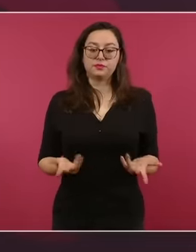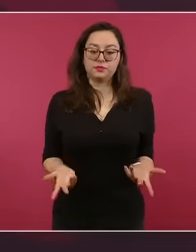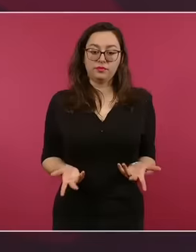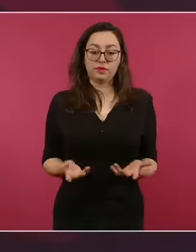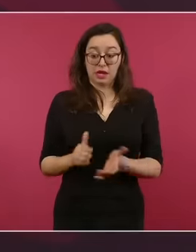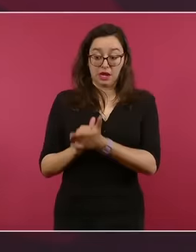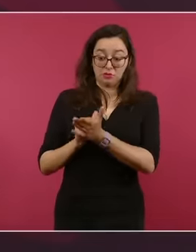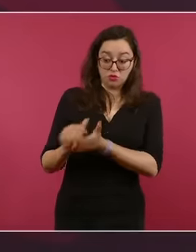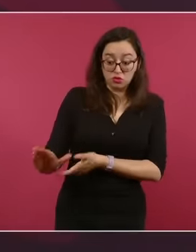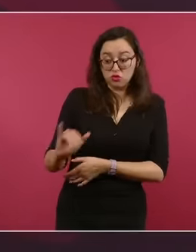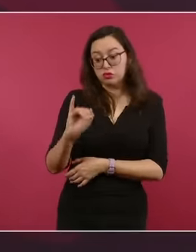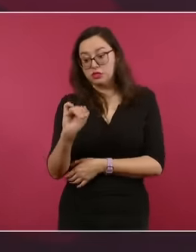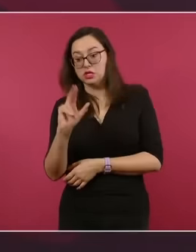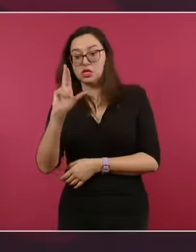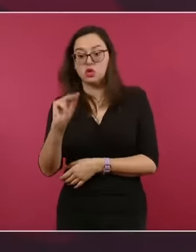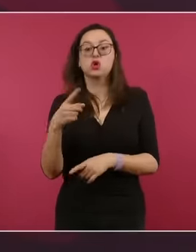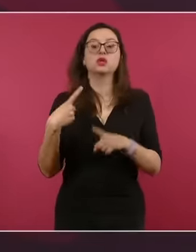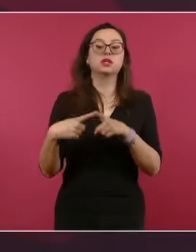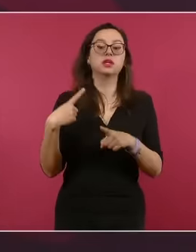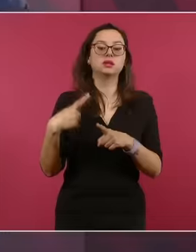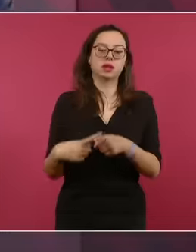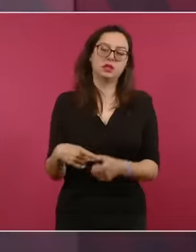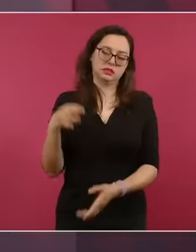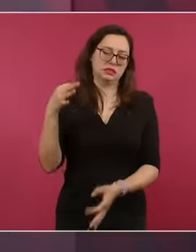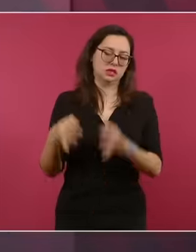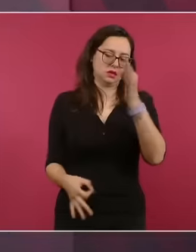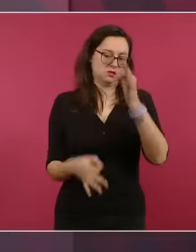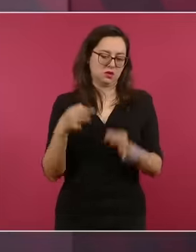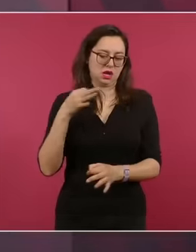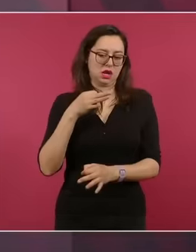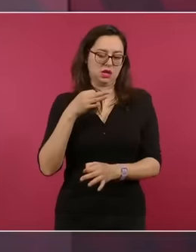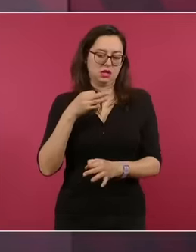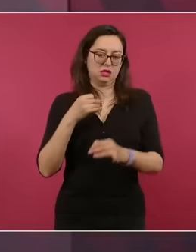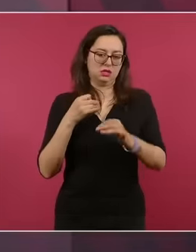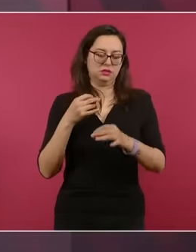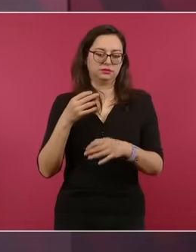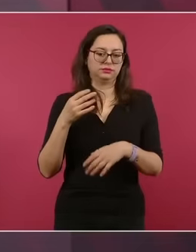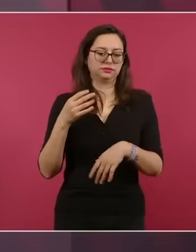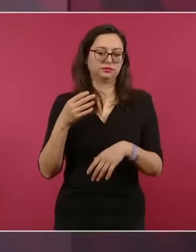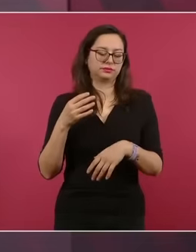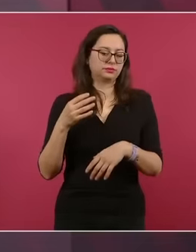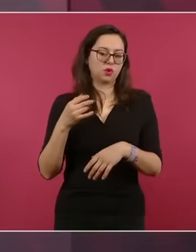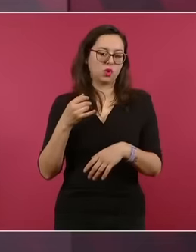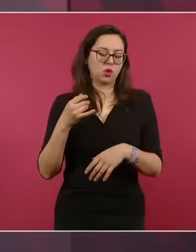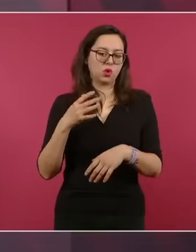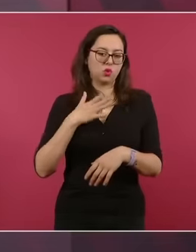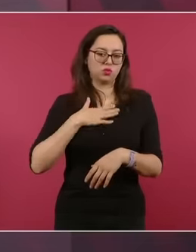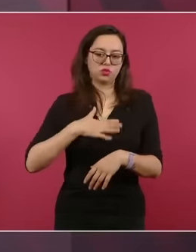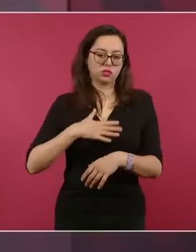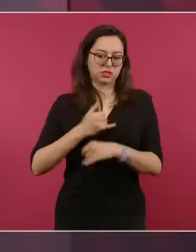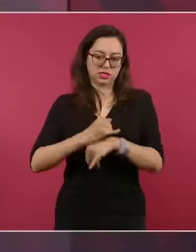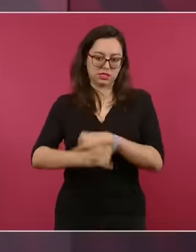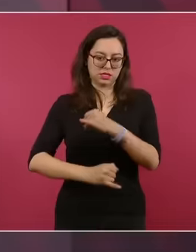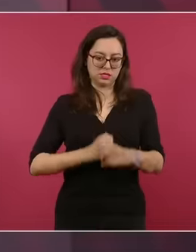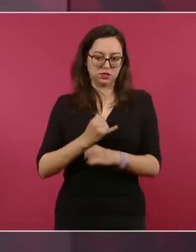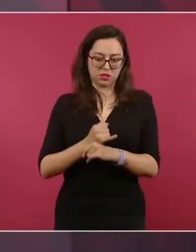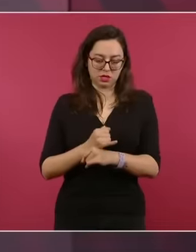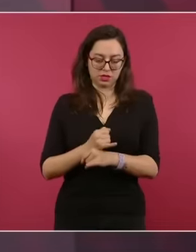de Justicia Internacional, que lo envíe al Consejo